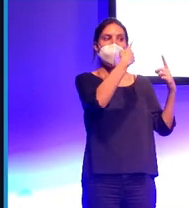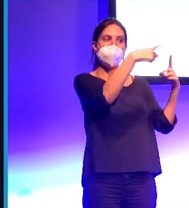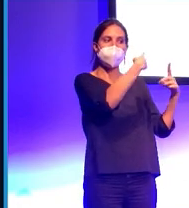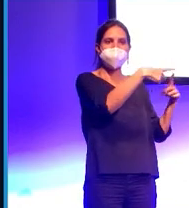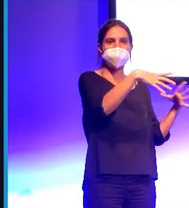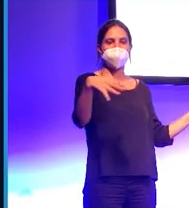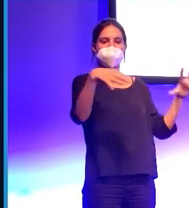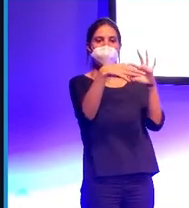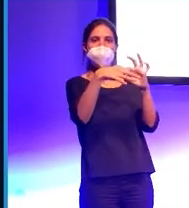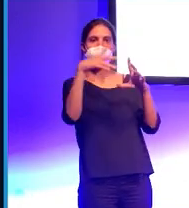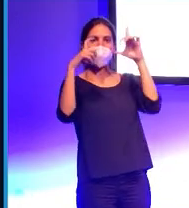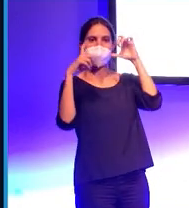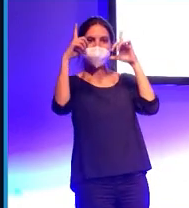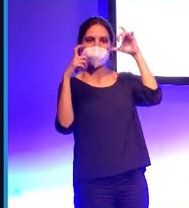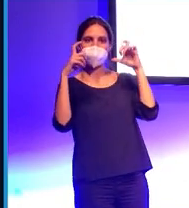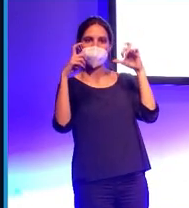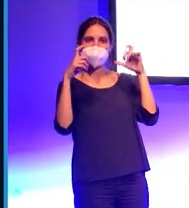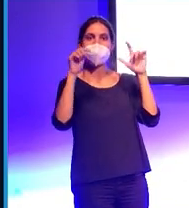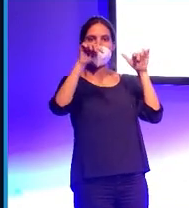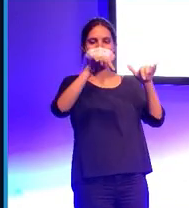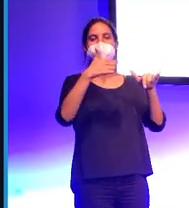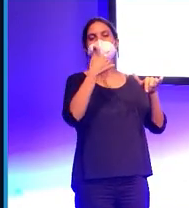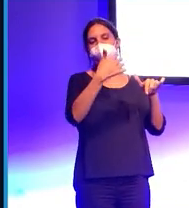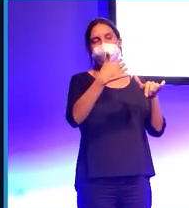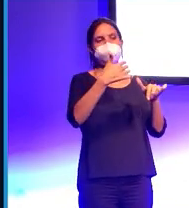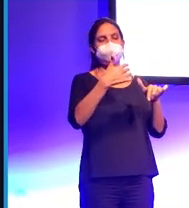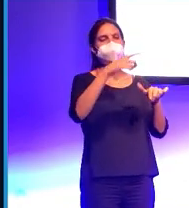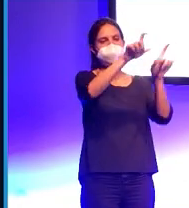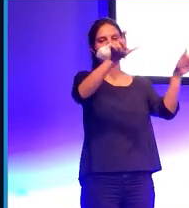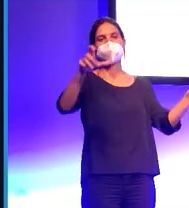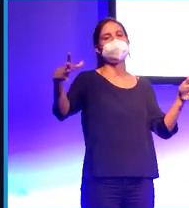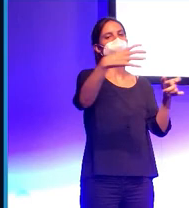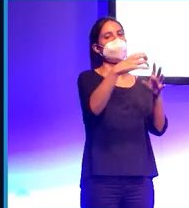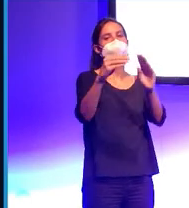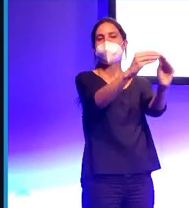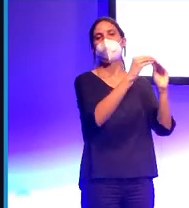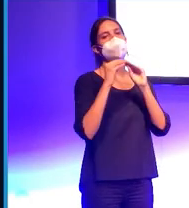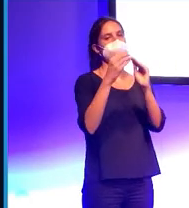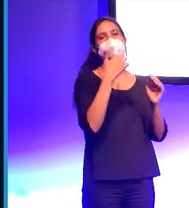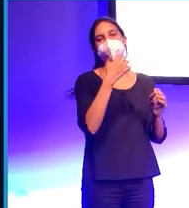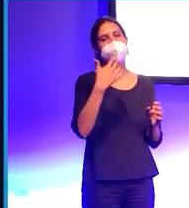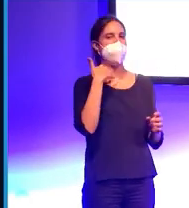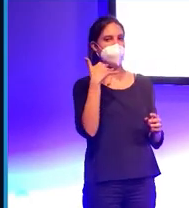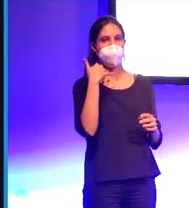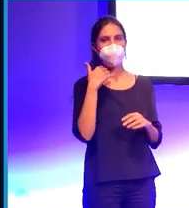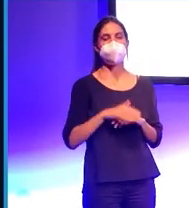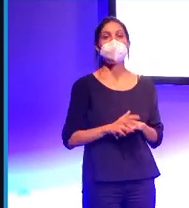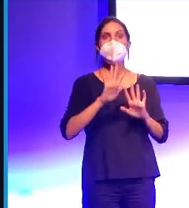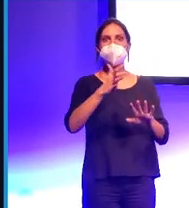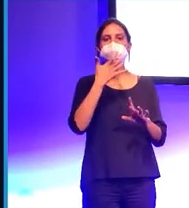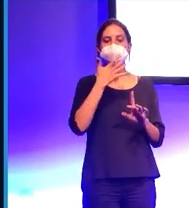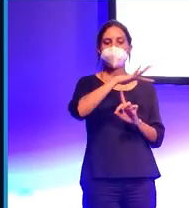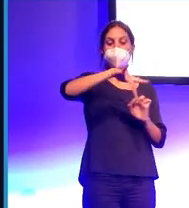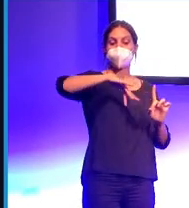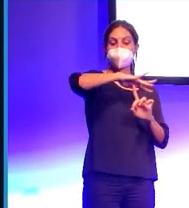gesticulación, la gente solía estar de acuerdo en que esta cara estaba expresando asco. Pero si cambiaban la información de contexto la gente decía no, no,